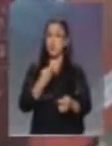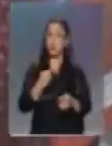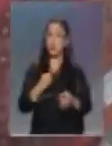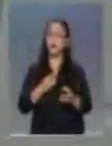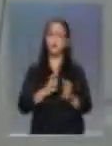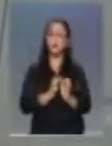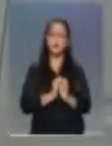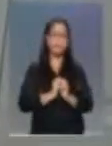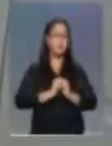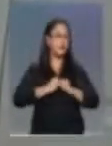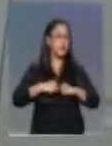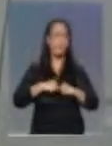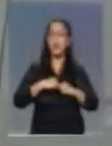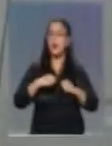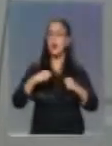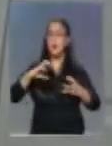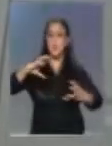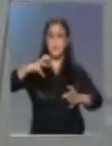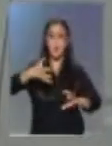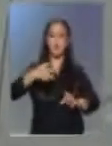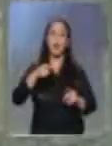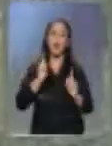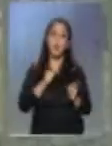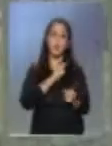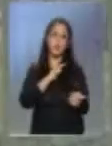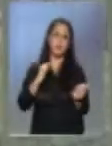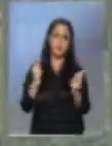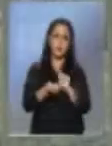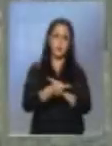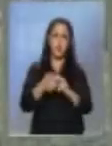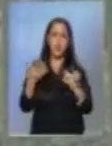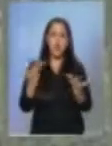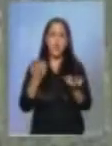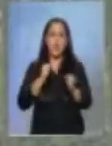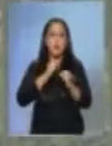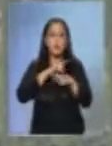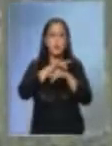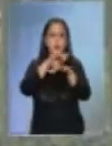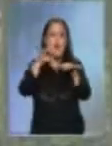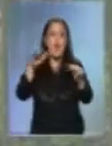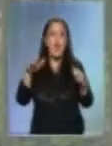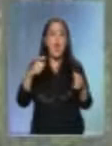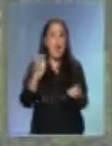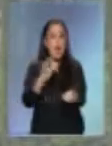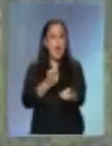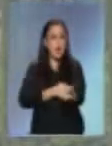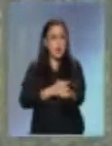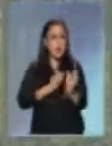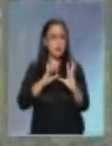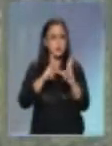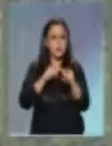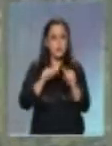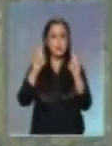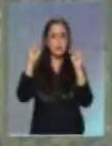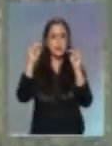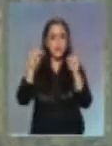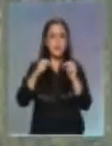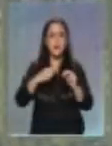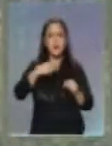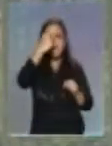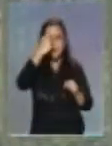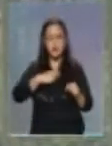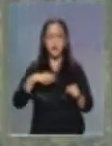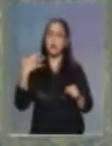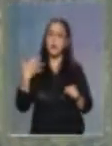debemos actuar para cambiar esto. ¿Cómo poder transmitirle a la familia que la contribución personal es tan